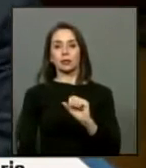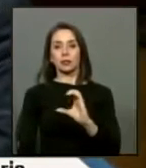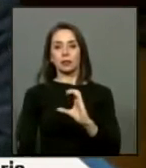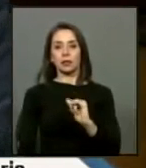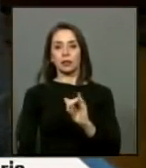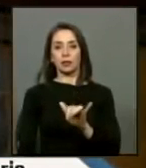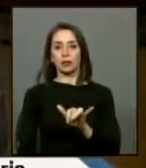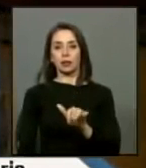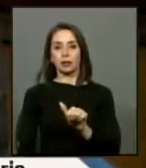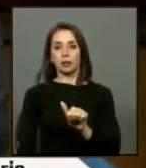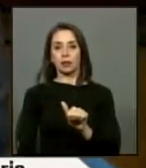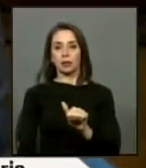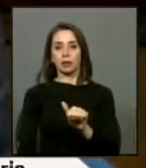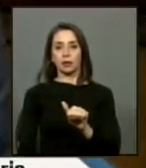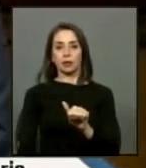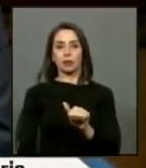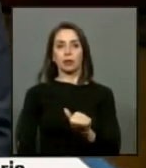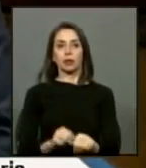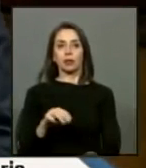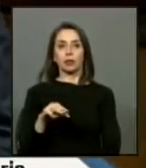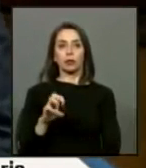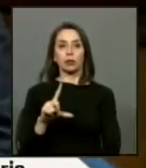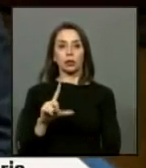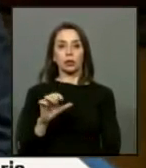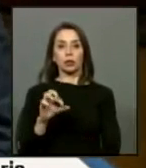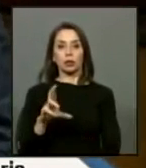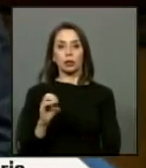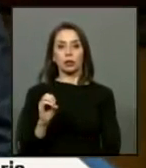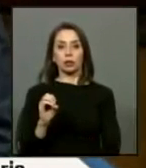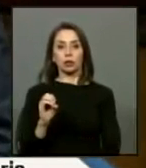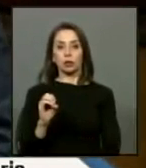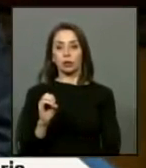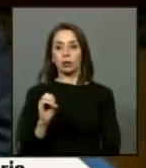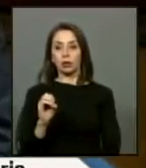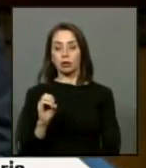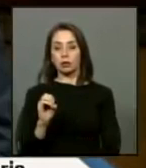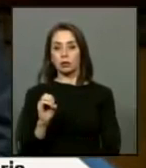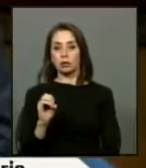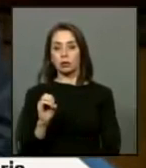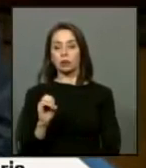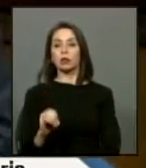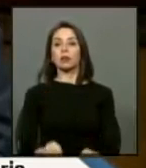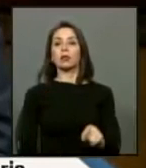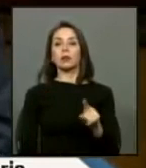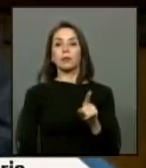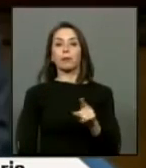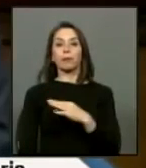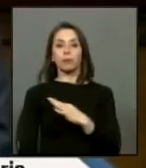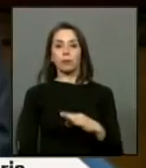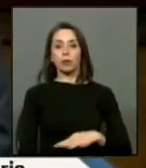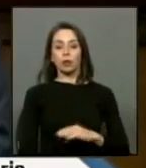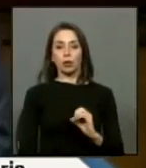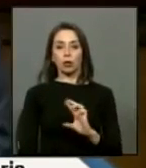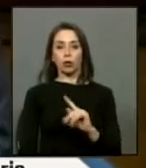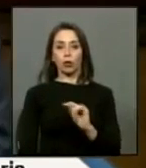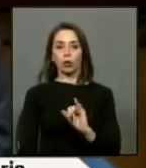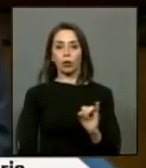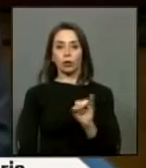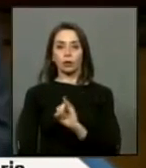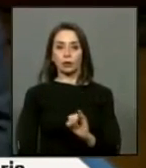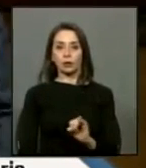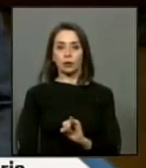señor Patricio Melero señor Manuel Monsalve señor José Miguel Ortiz